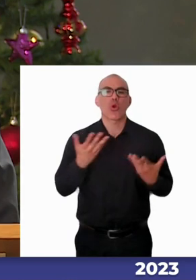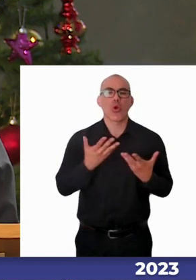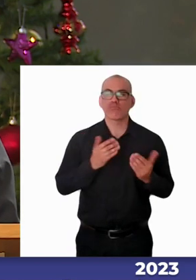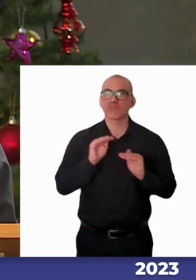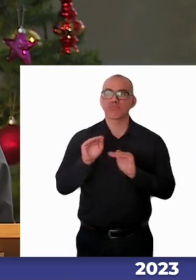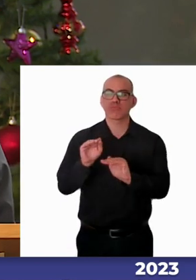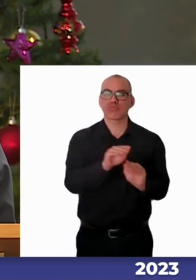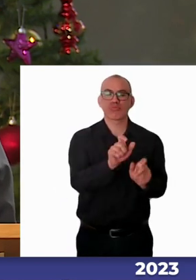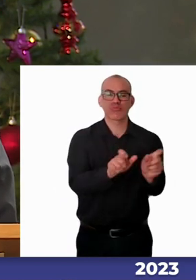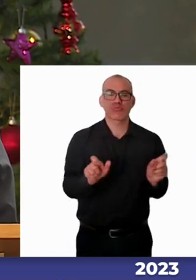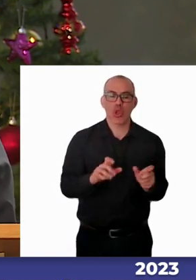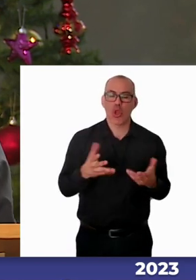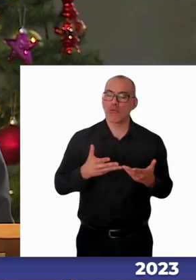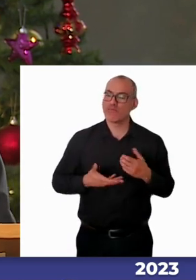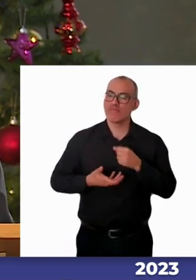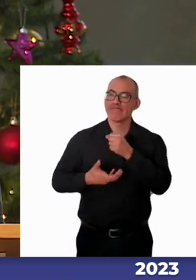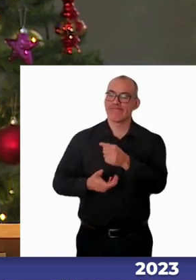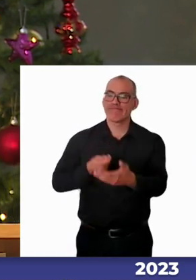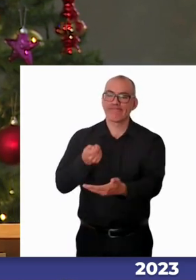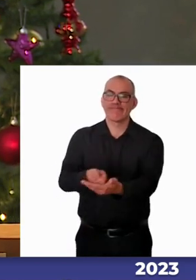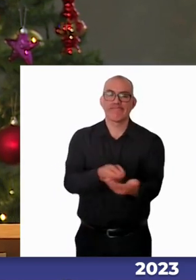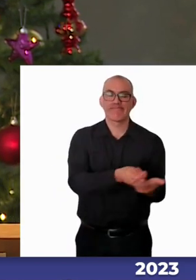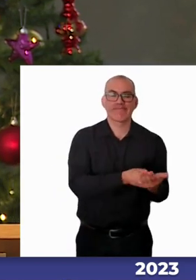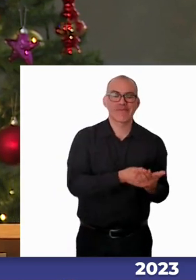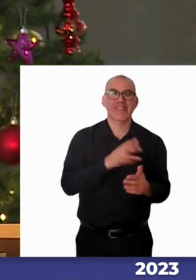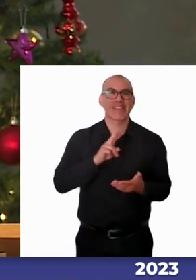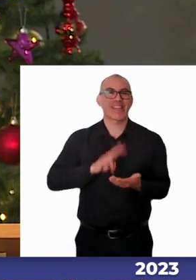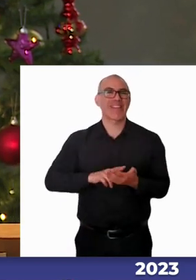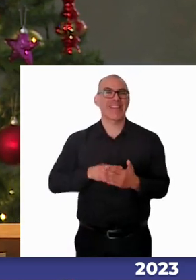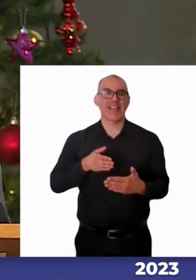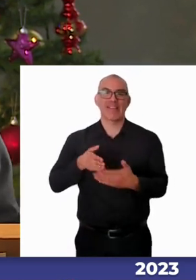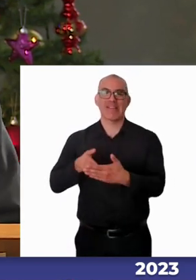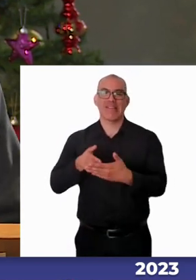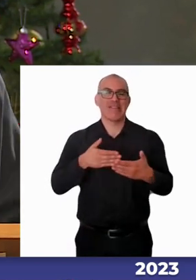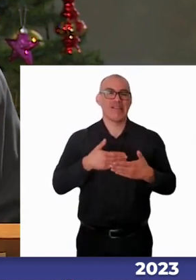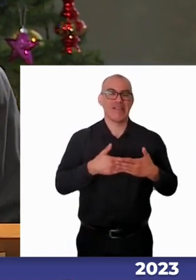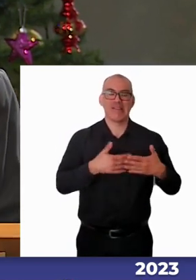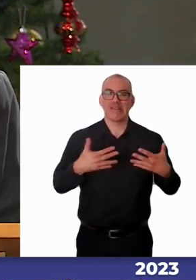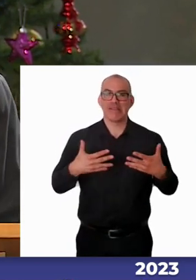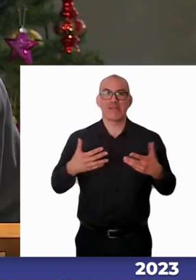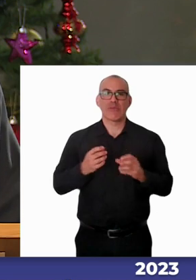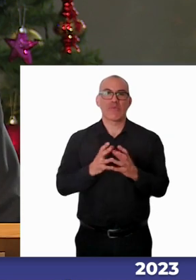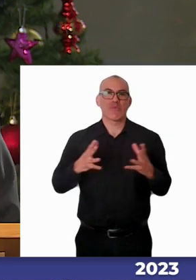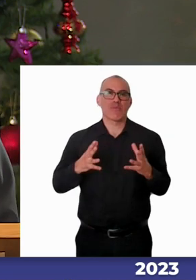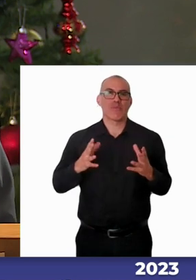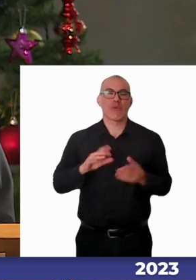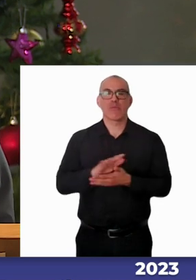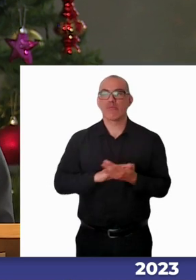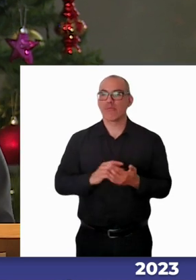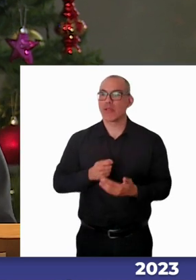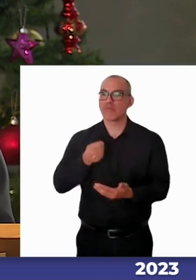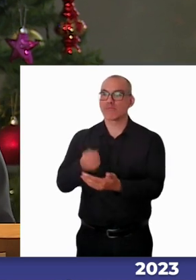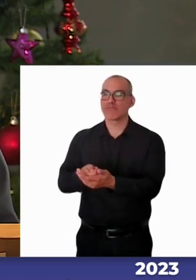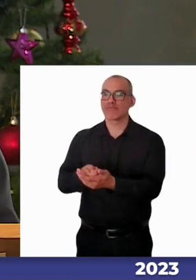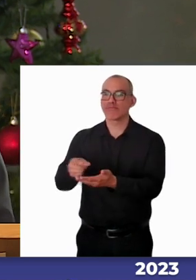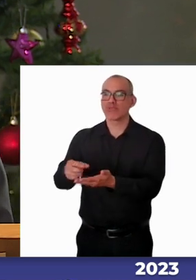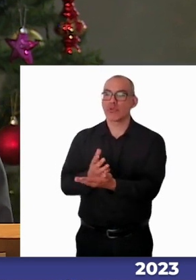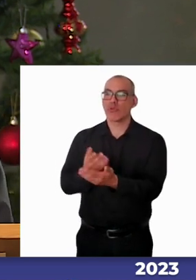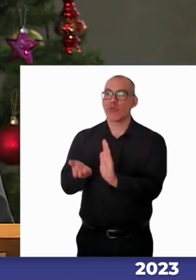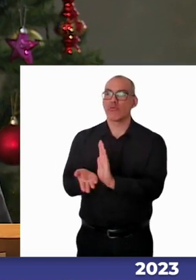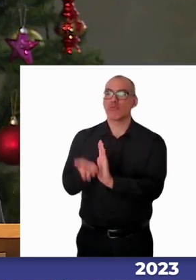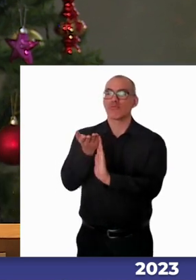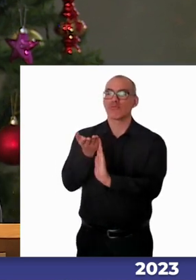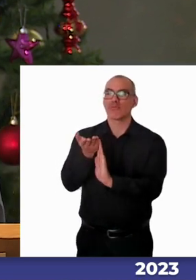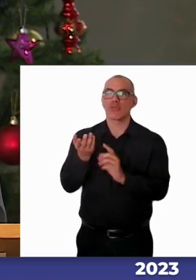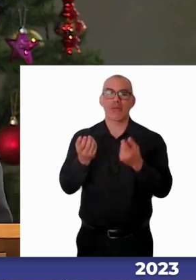económicamente. Hay limitaciones que son absurdas, porque si uno les aumenta las rentas, pierden los otros beneficios, etcétera, etcétera.